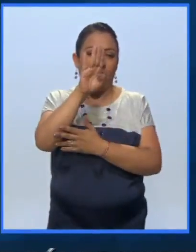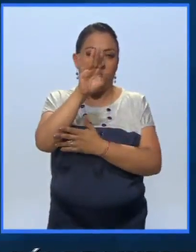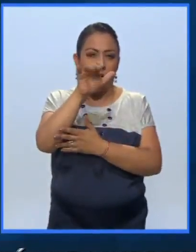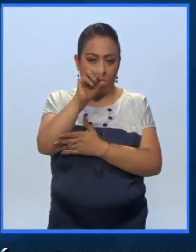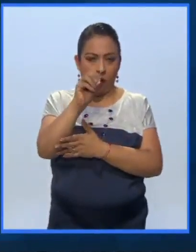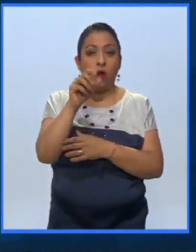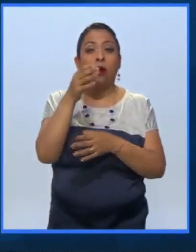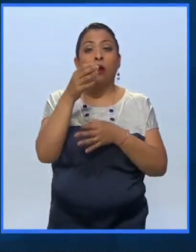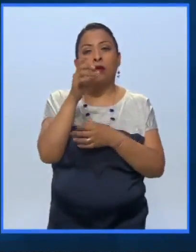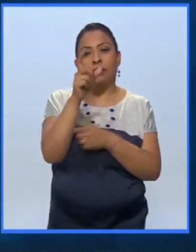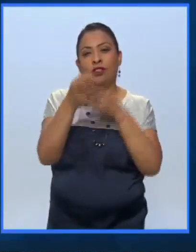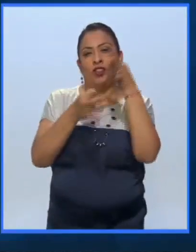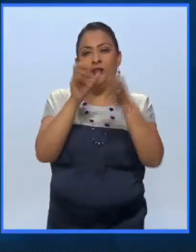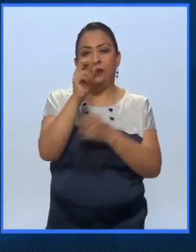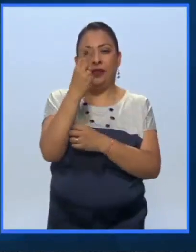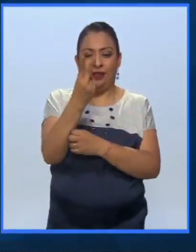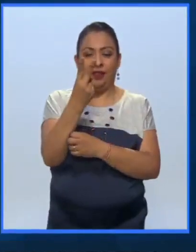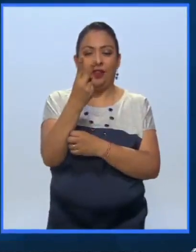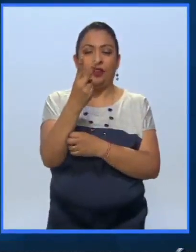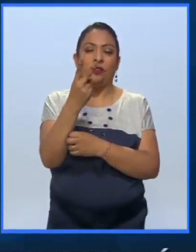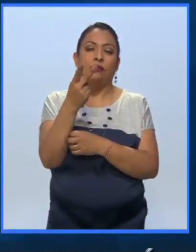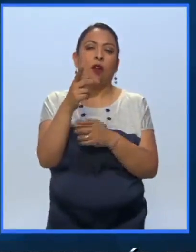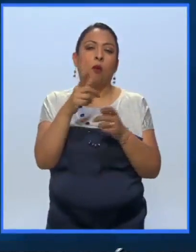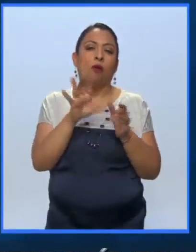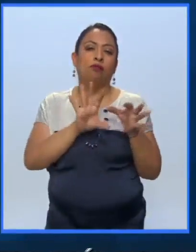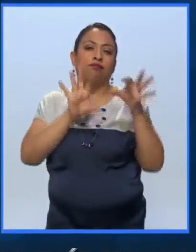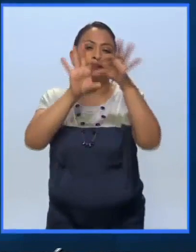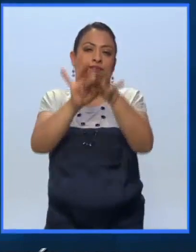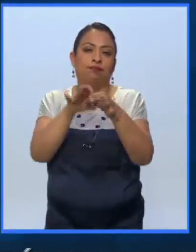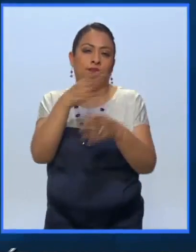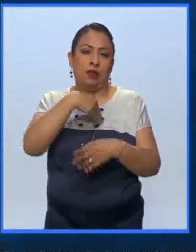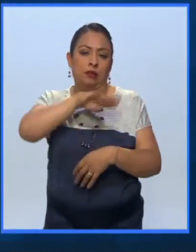Para Canal 22, Francina Islas, corresponsal.